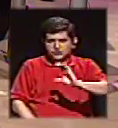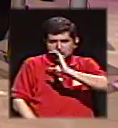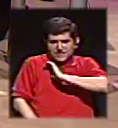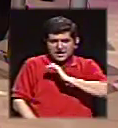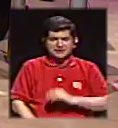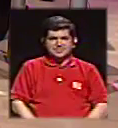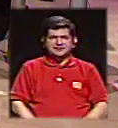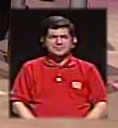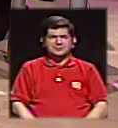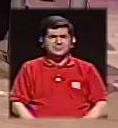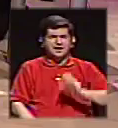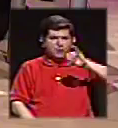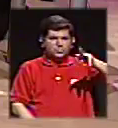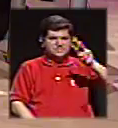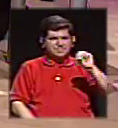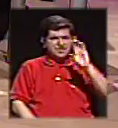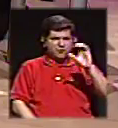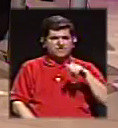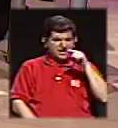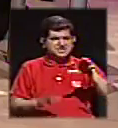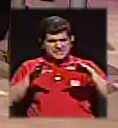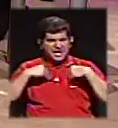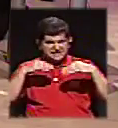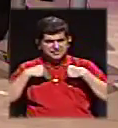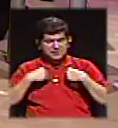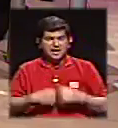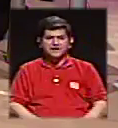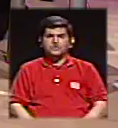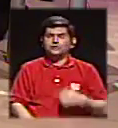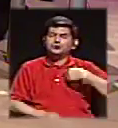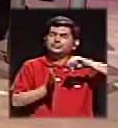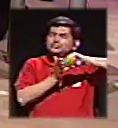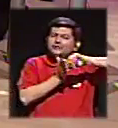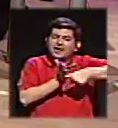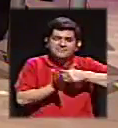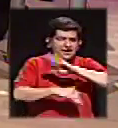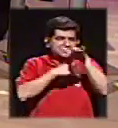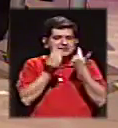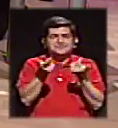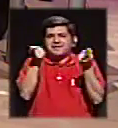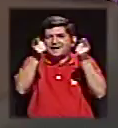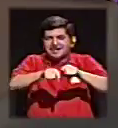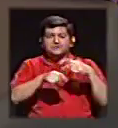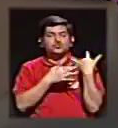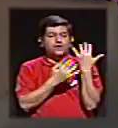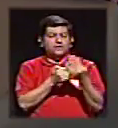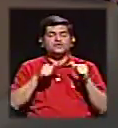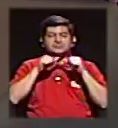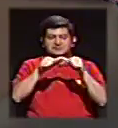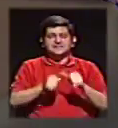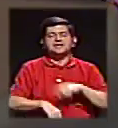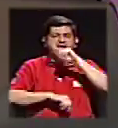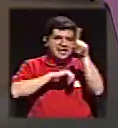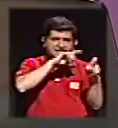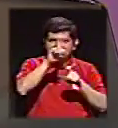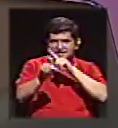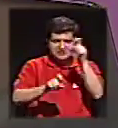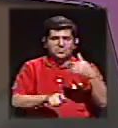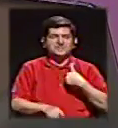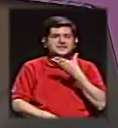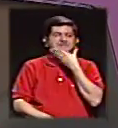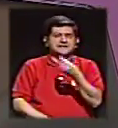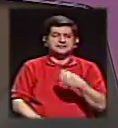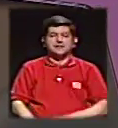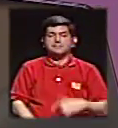potable hoy Corrales, como candidato. No sé, hay ver. Yo insisto, para todos los casos hay que esperar el siguiente juego en encuestas de